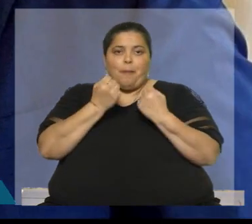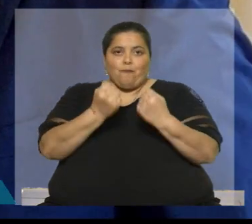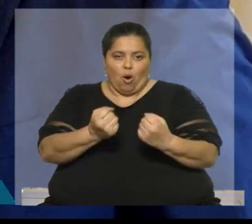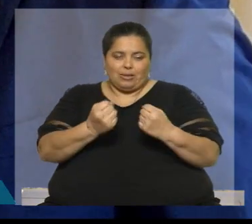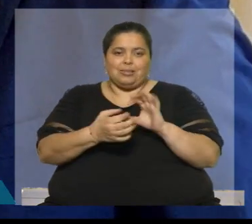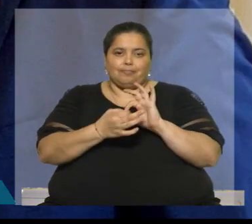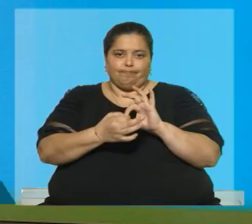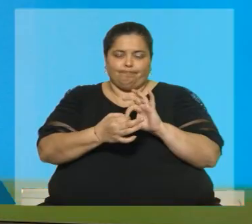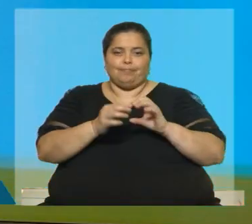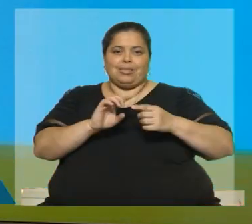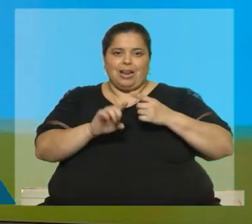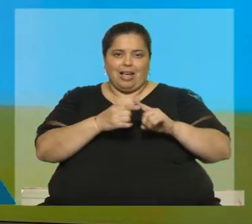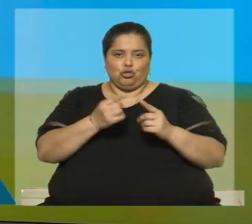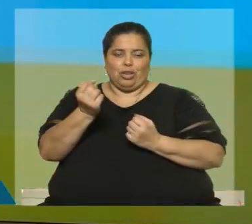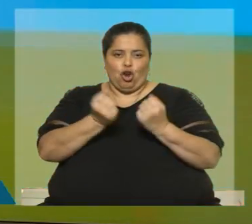región.